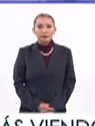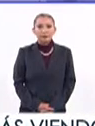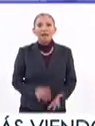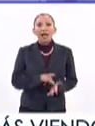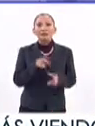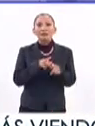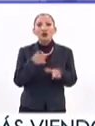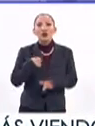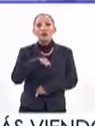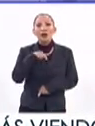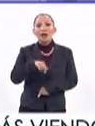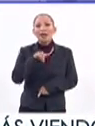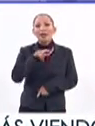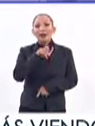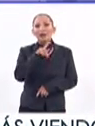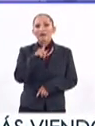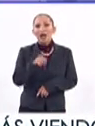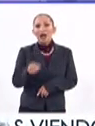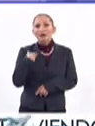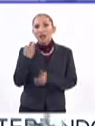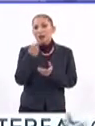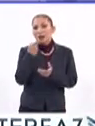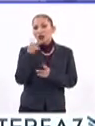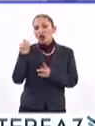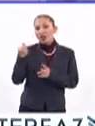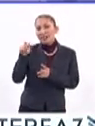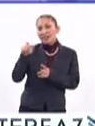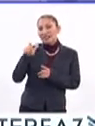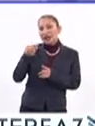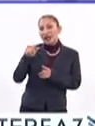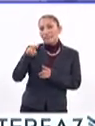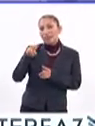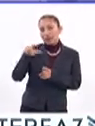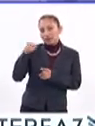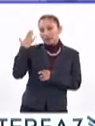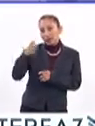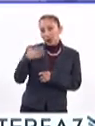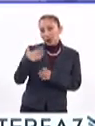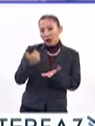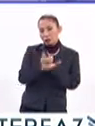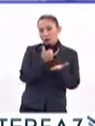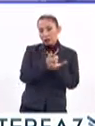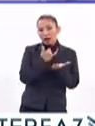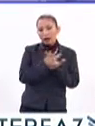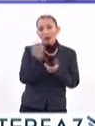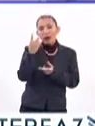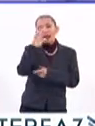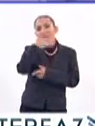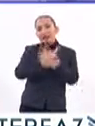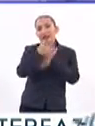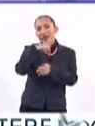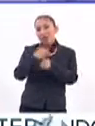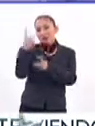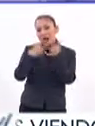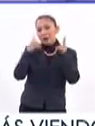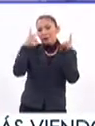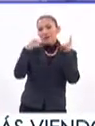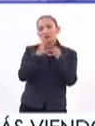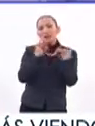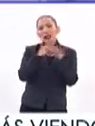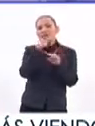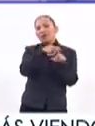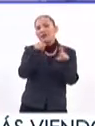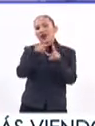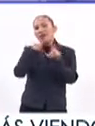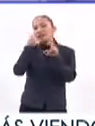Gracias por continuar con nosotros en Interfaz. Estamos platicando con Tricia Valle, ella ya saben es nuestra colaboradora que viene cada 15 días a platicarnos